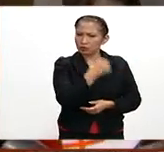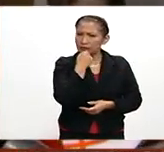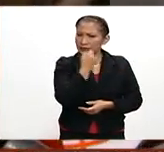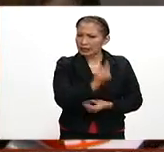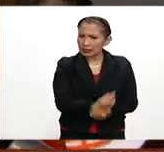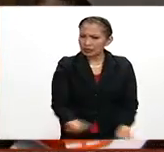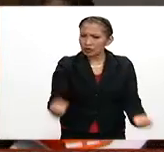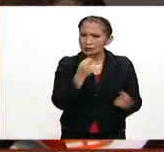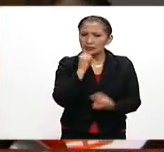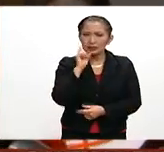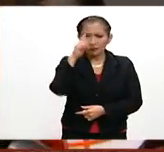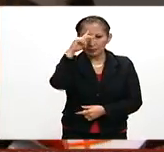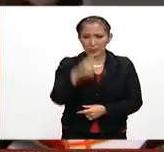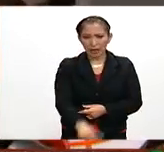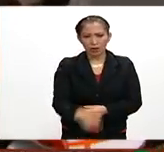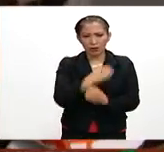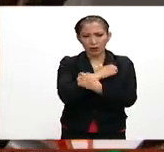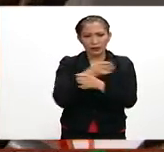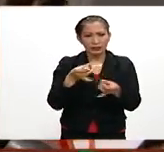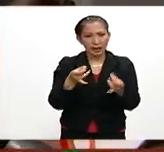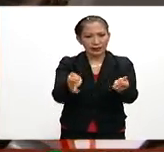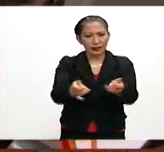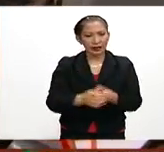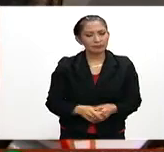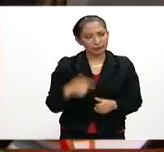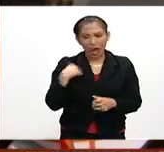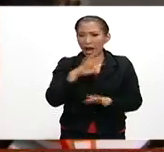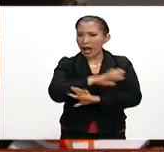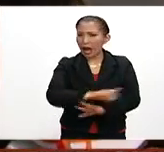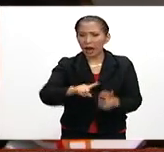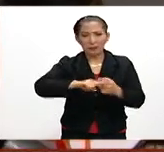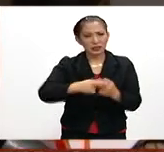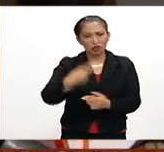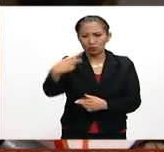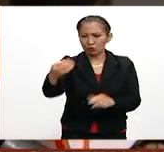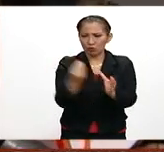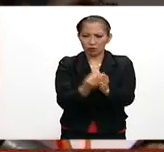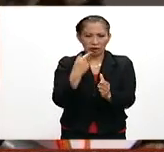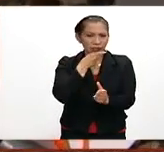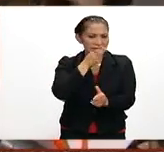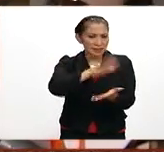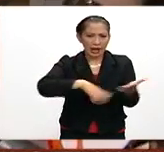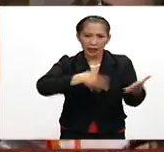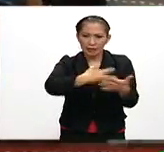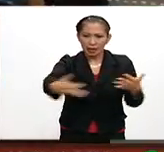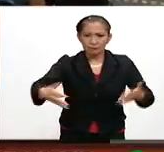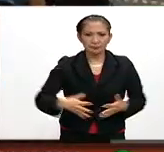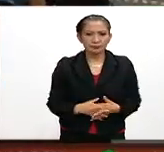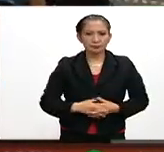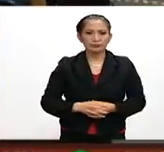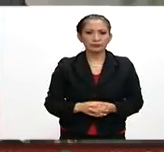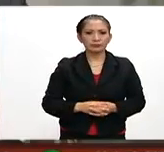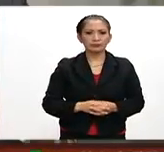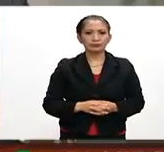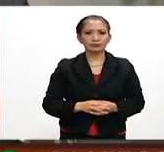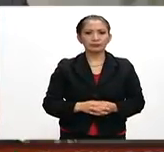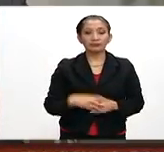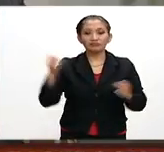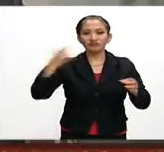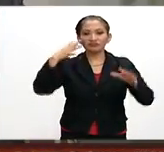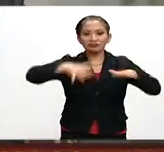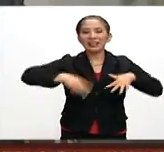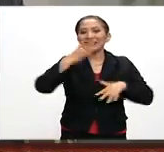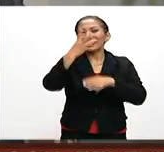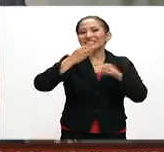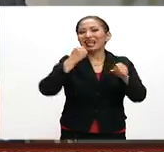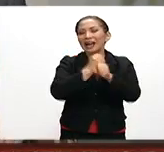los niños y las niñas de México en la educación de calidad y a iniciar los cursos como lo marca el calendario. Durante el foro, a